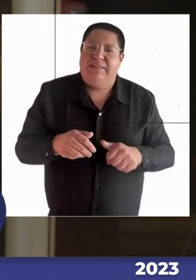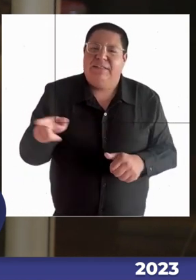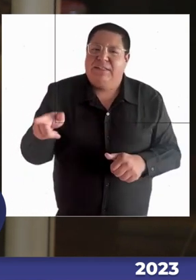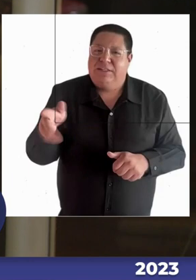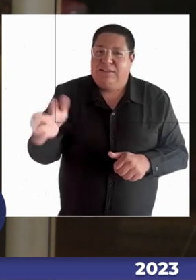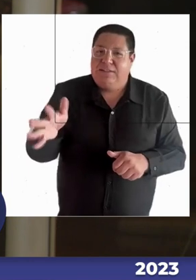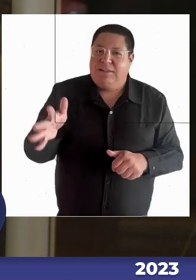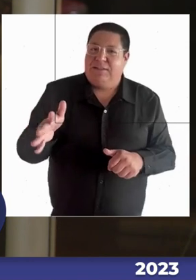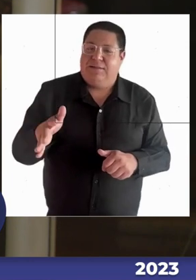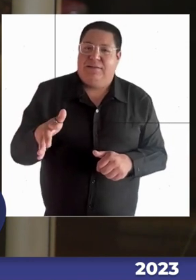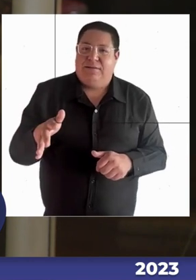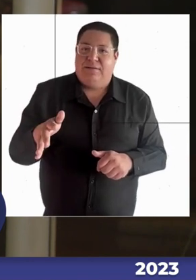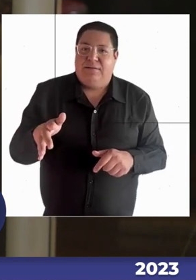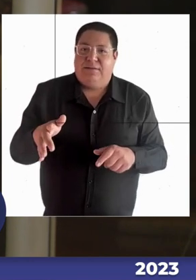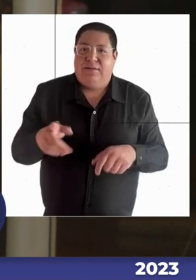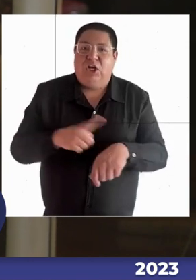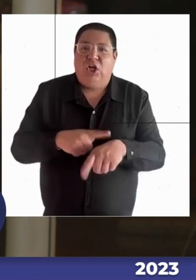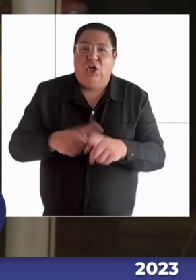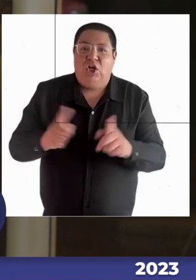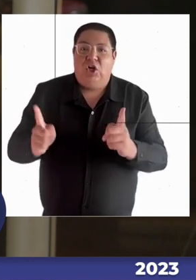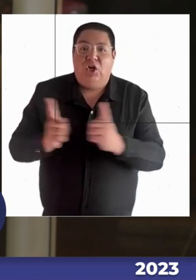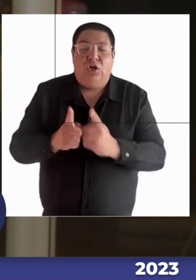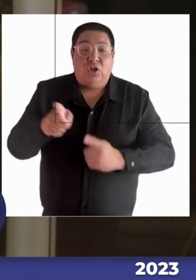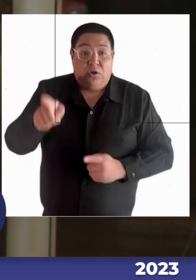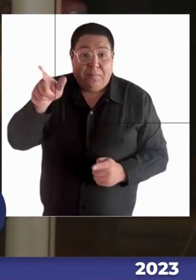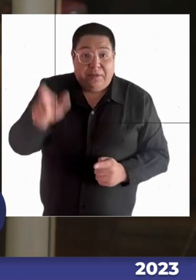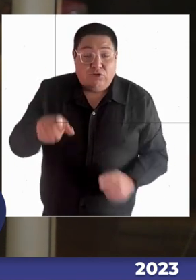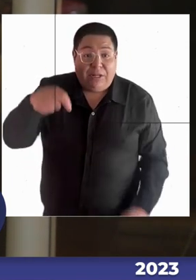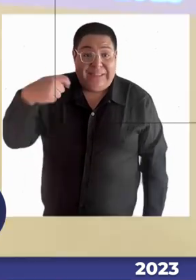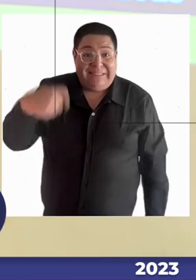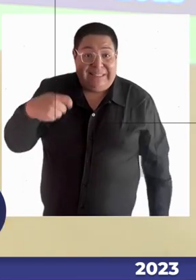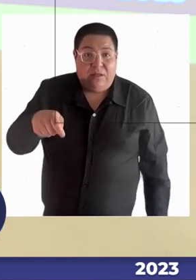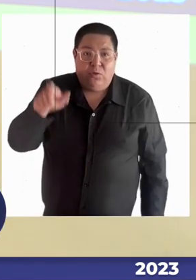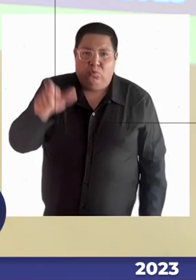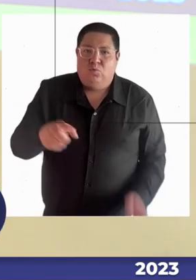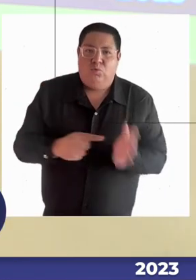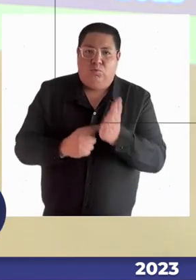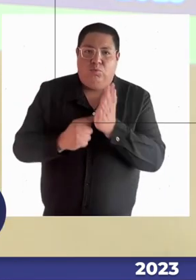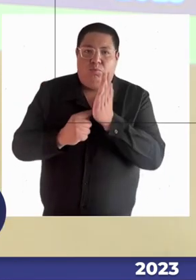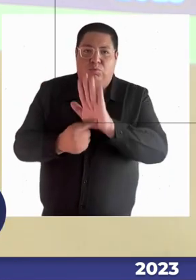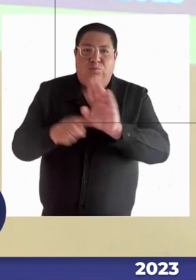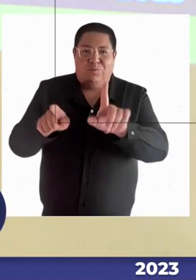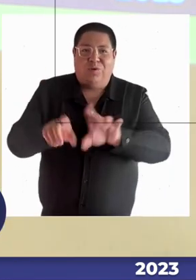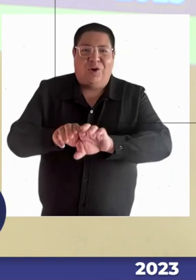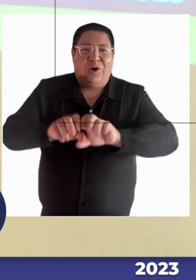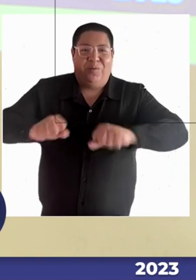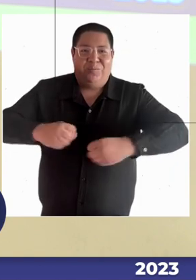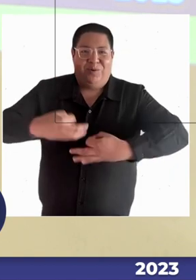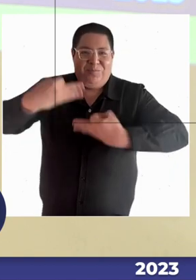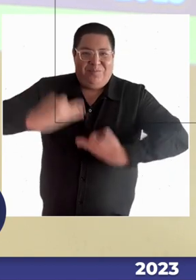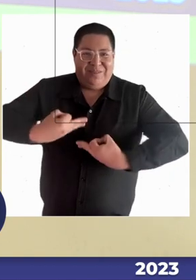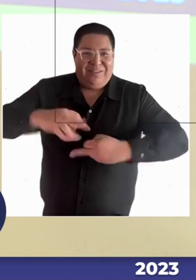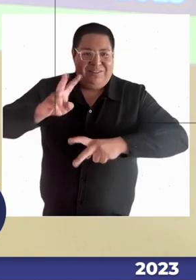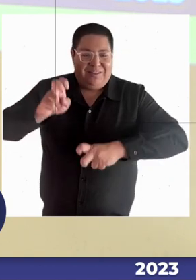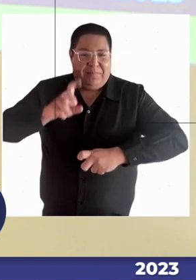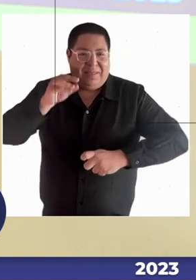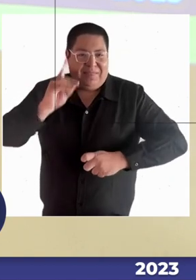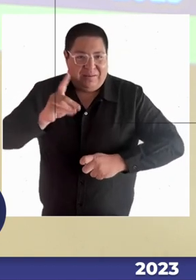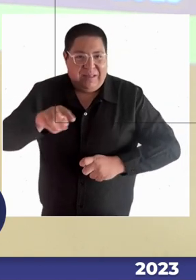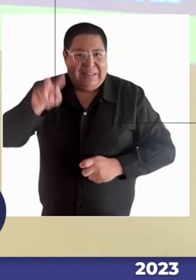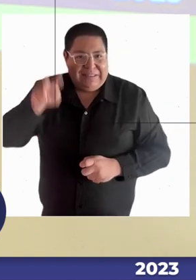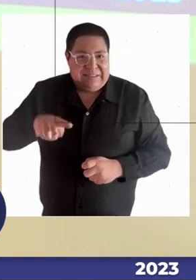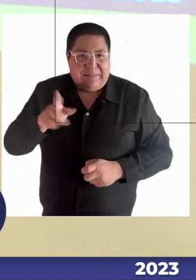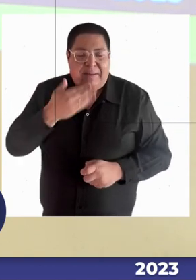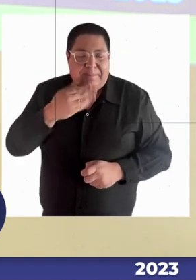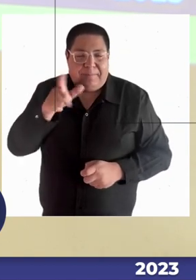algunos proyectos, ¿verdad?, en esta materia. Y de acuerdo a su experiencia, porque usted es senador por la región de Aysén,